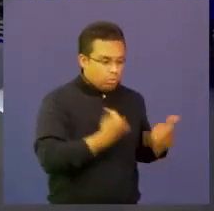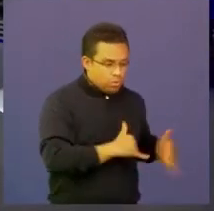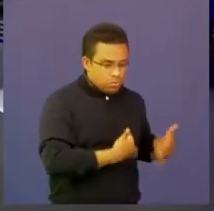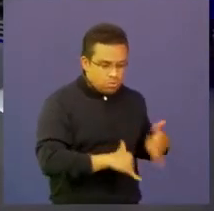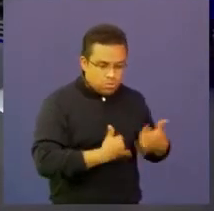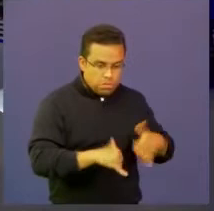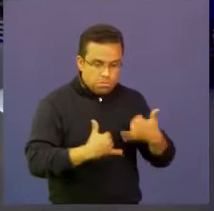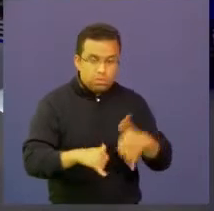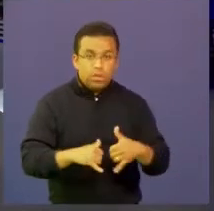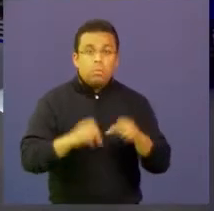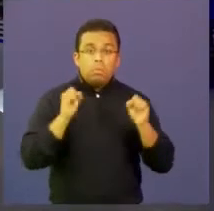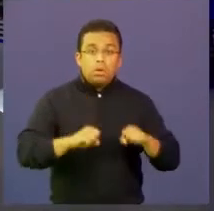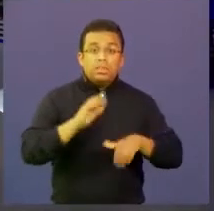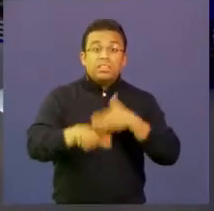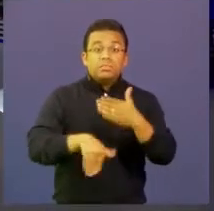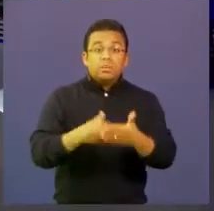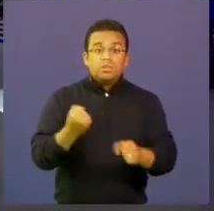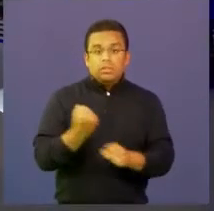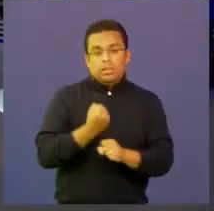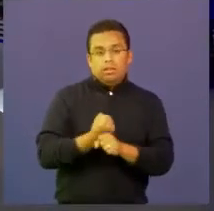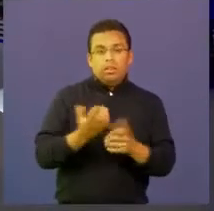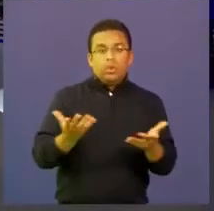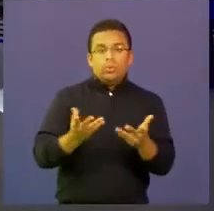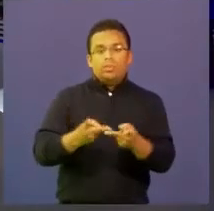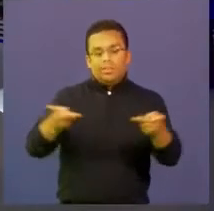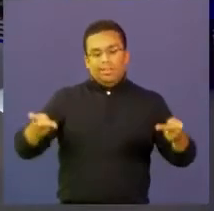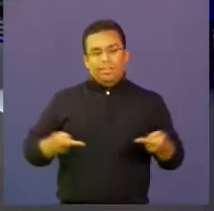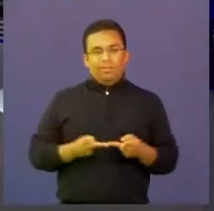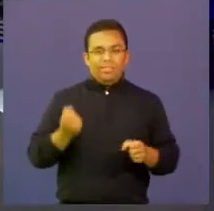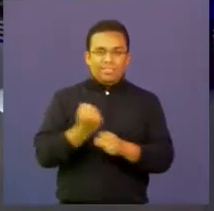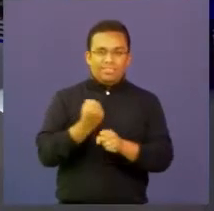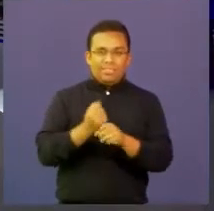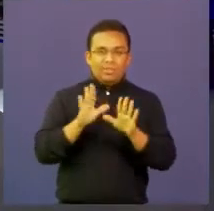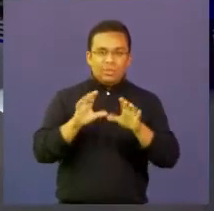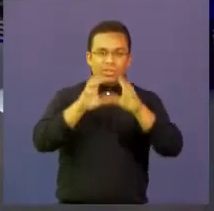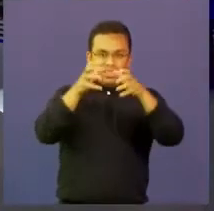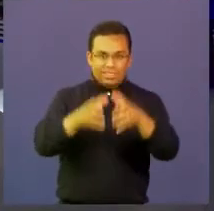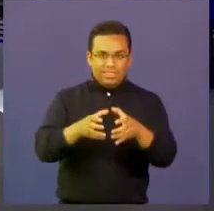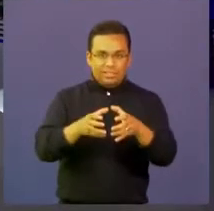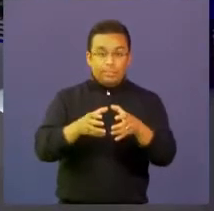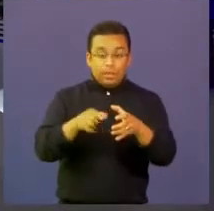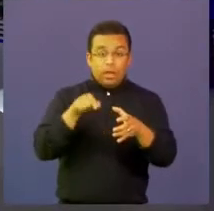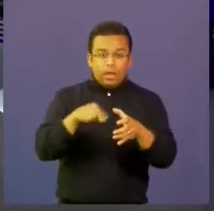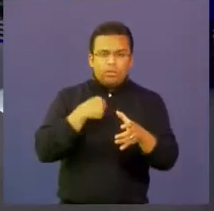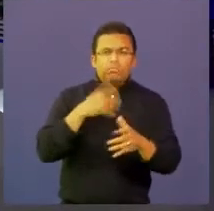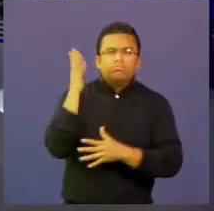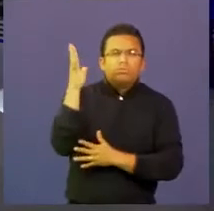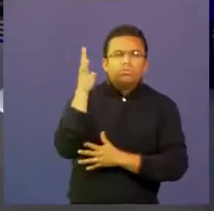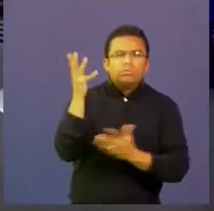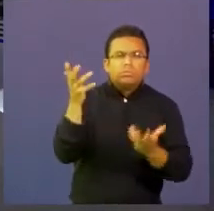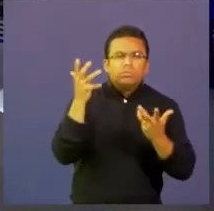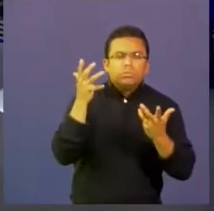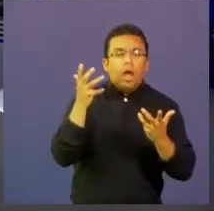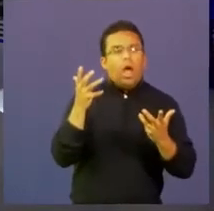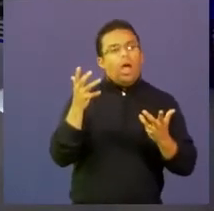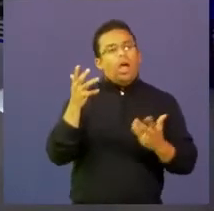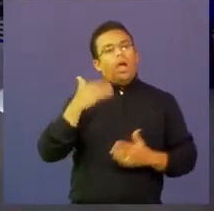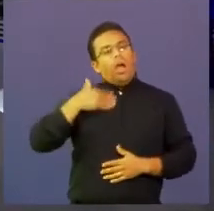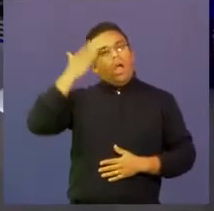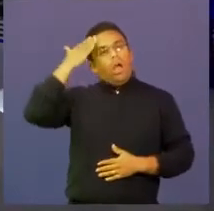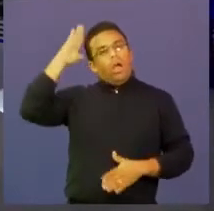realizar trabajos en las aulas de clase de modo que podamos fortalecer ciertos conocimientos sobre la Fuerza Pública en nuestro país.